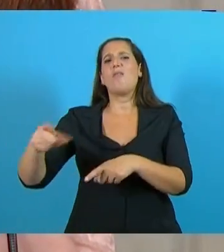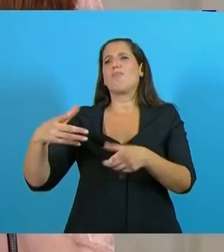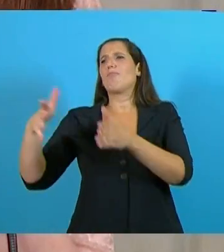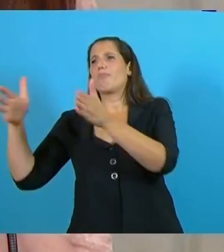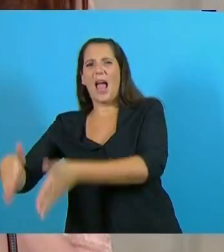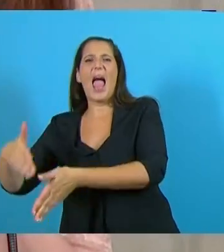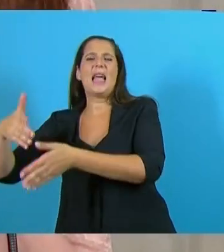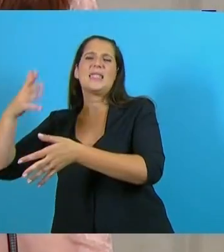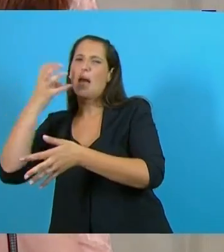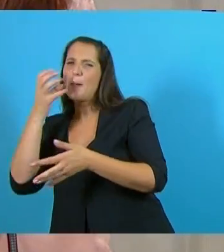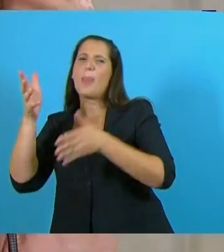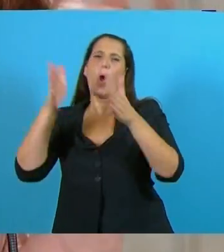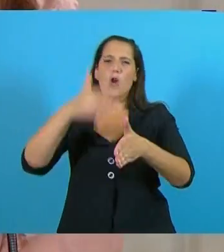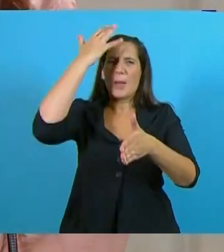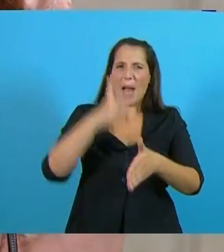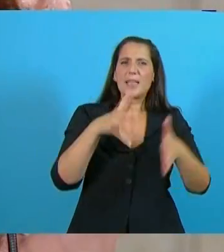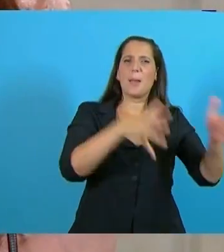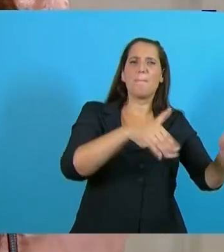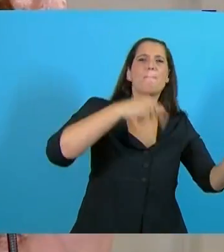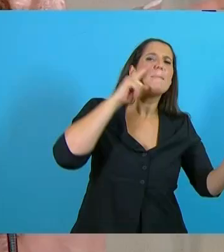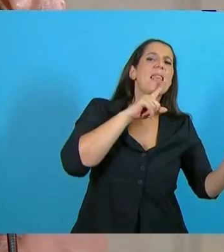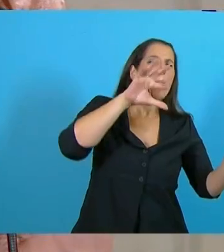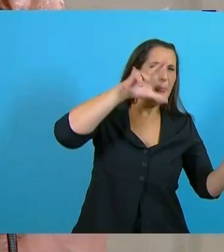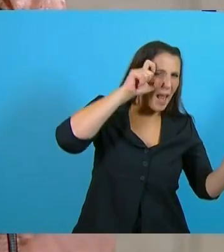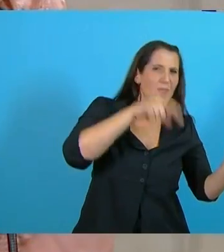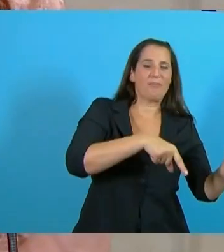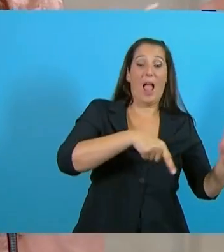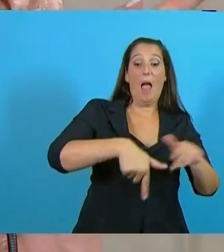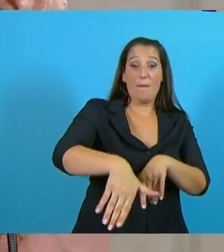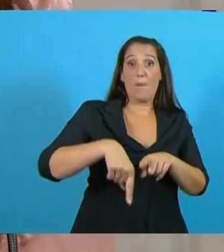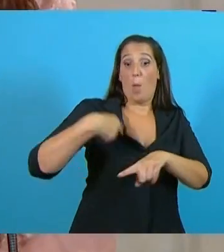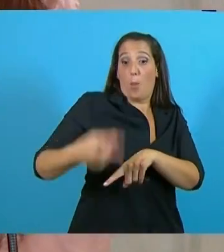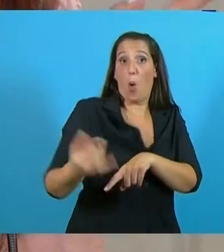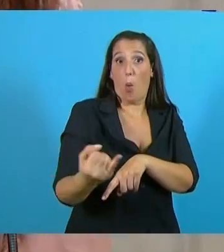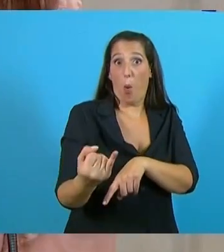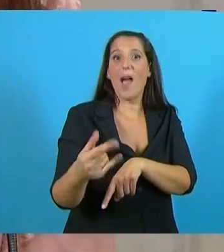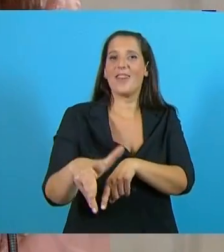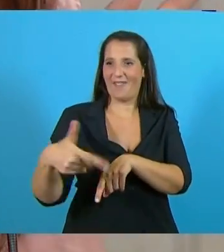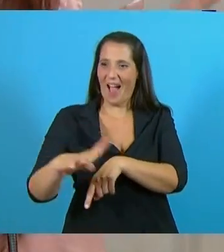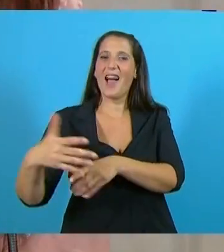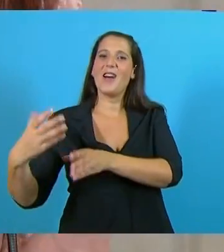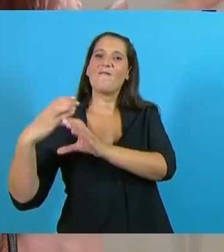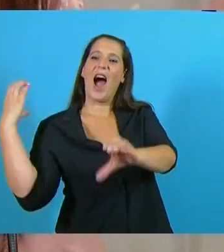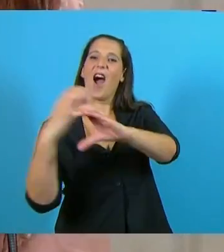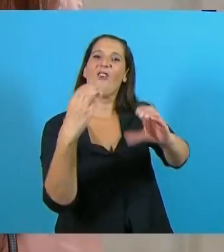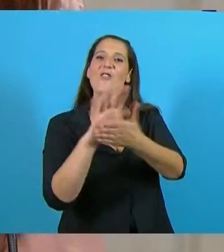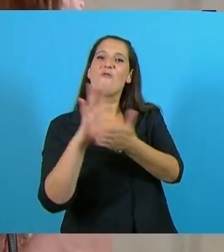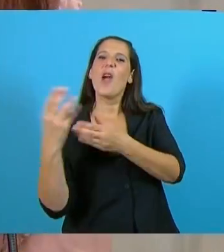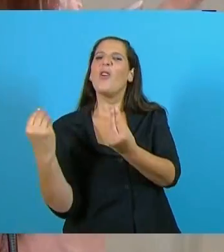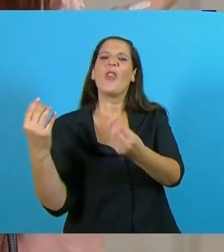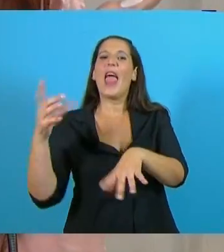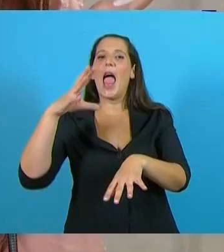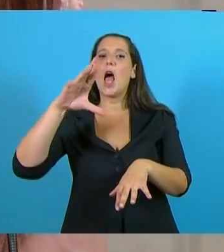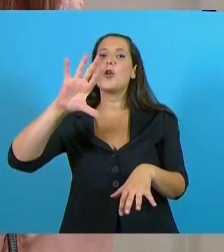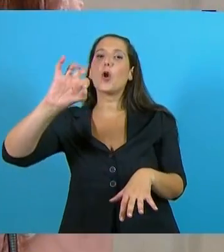Martín y del Mitre. Este jueves empezamos a recibir los primeros vagones del Roca y ya estamos trabajando también